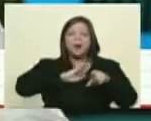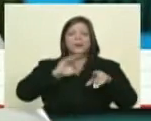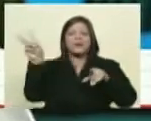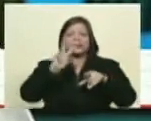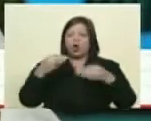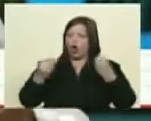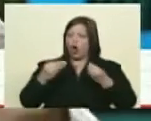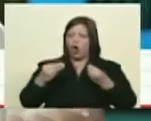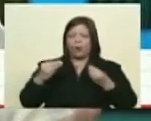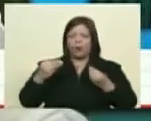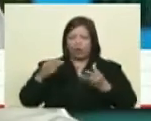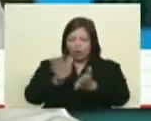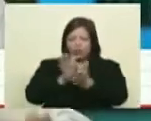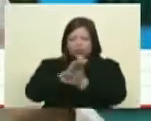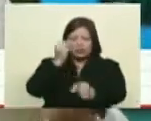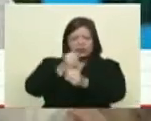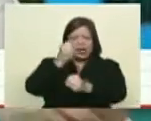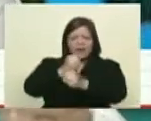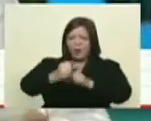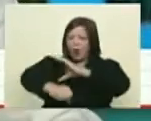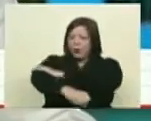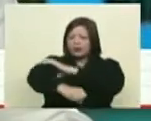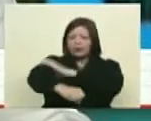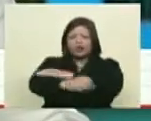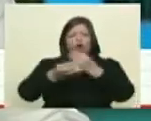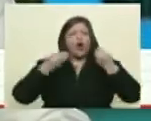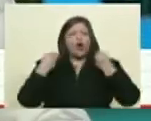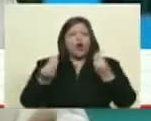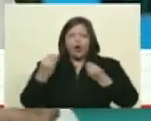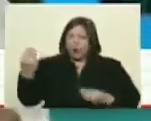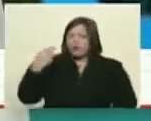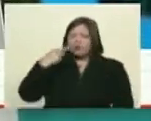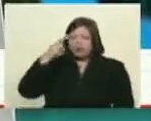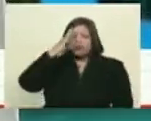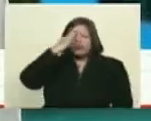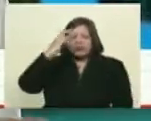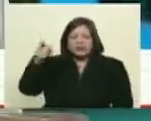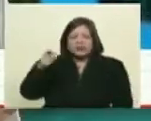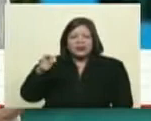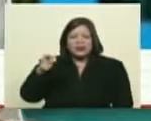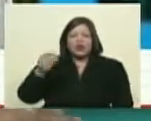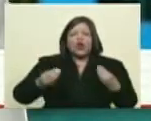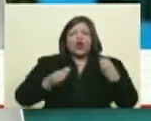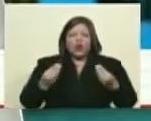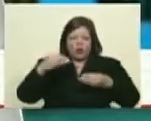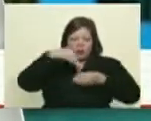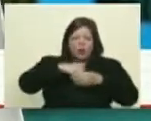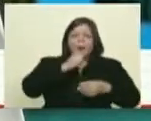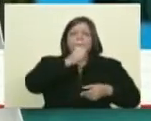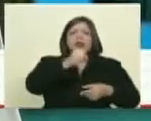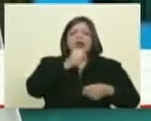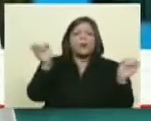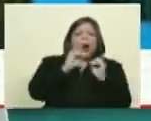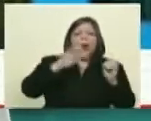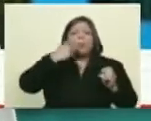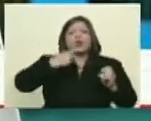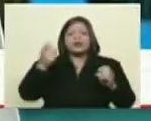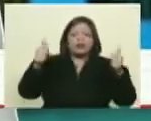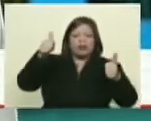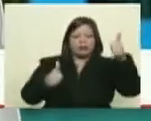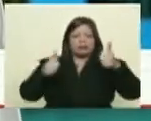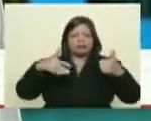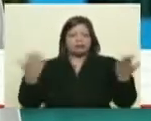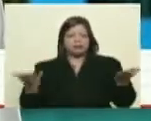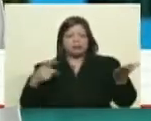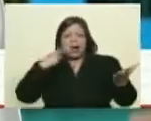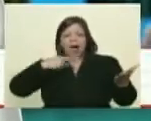contratas? es decir, si es una activista de oposición y tú mismo me lo estás reconociendo entonces ¿qué hacéis? ¿periodismo o política? cuando se trata de hablar